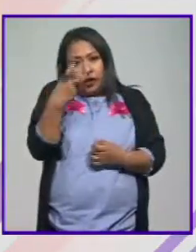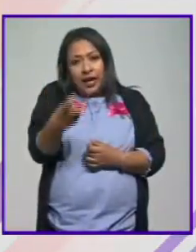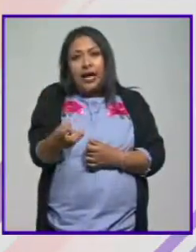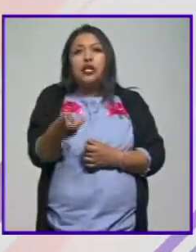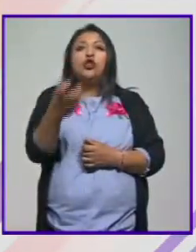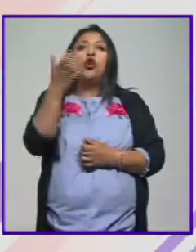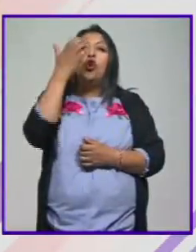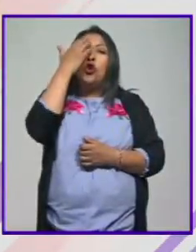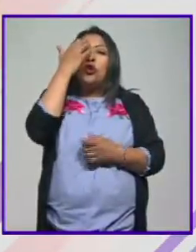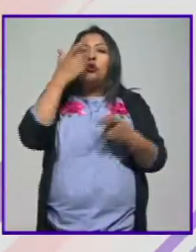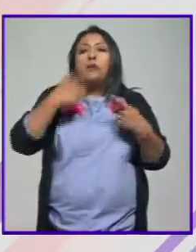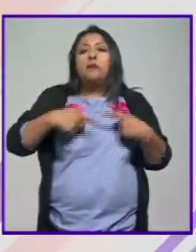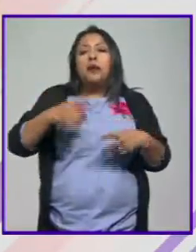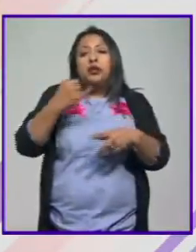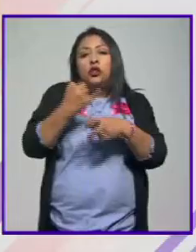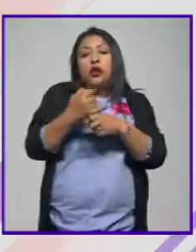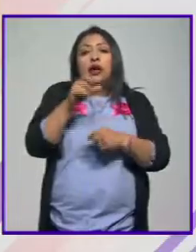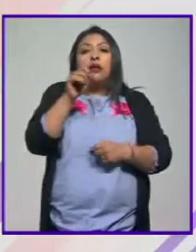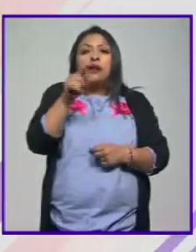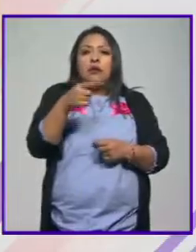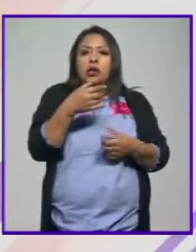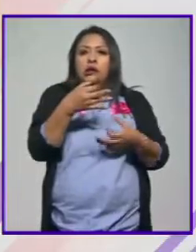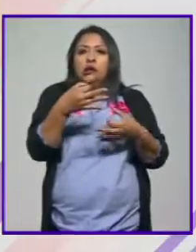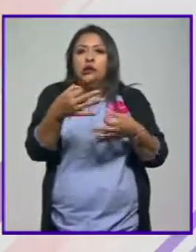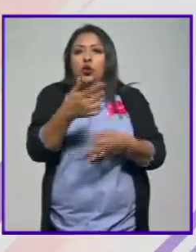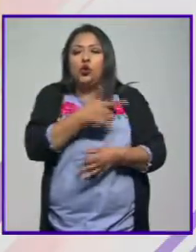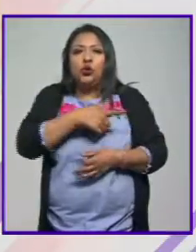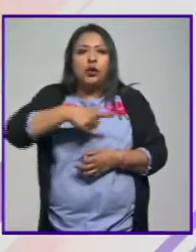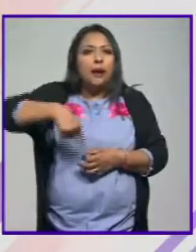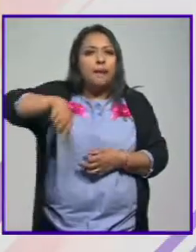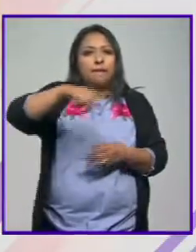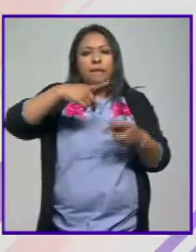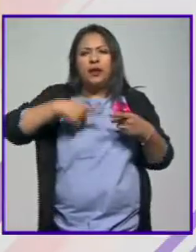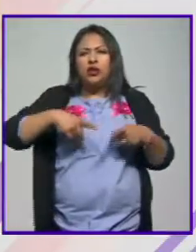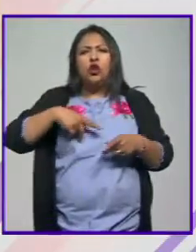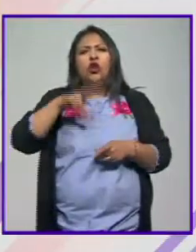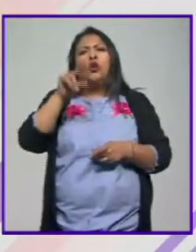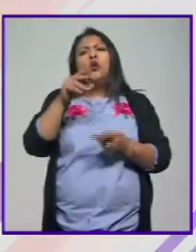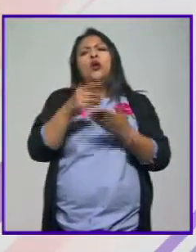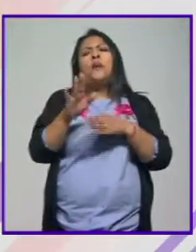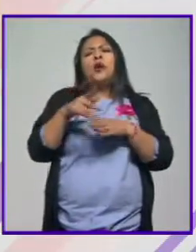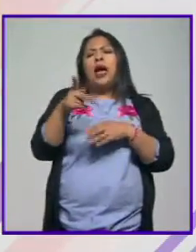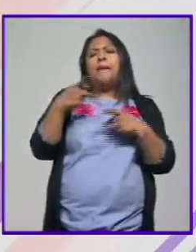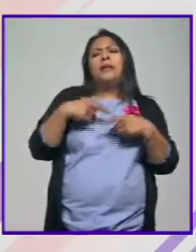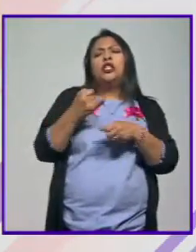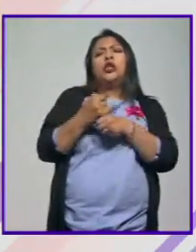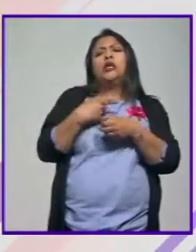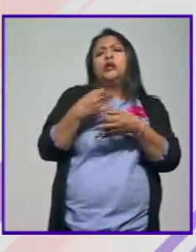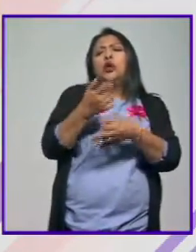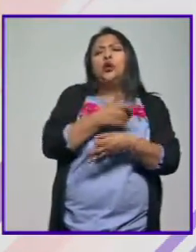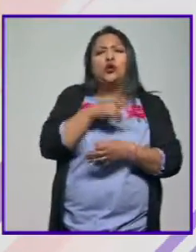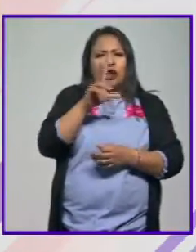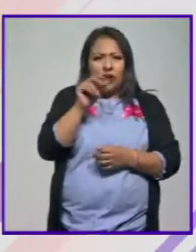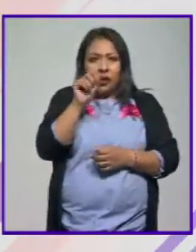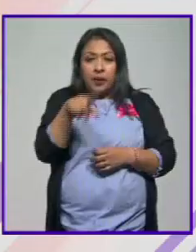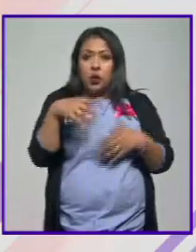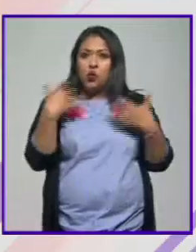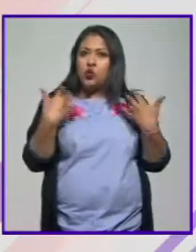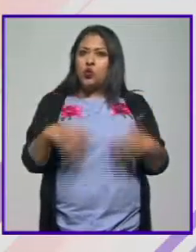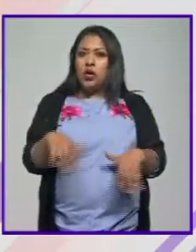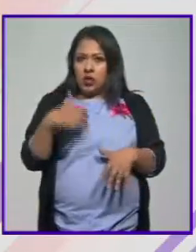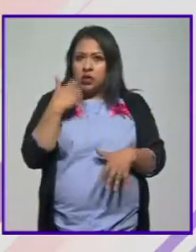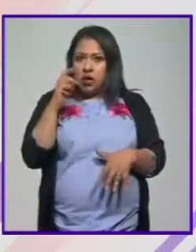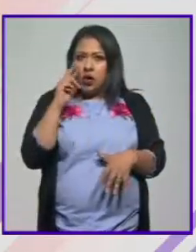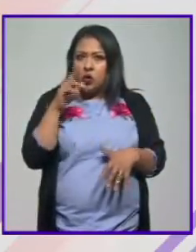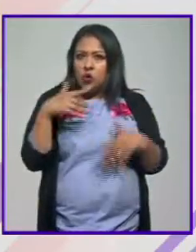el conocer al personaje, pero que también le atraiga al público, no solamente por el personaje, sino que también visualmente digan ¡Wow! ¡Quiero